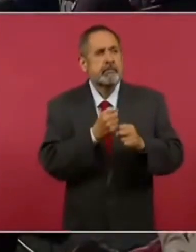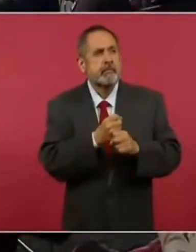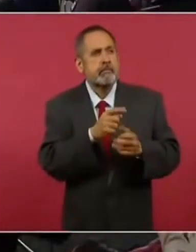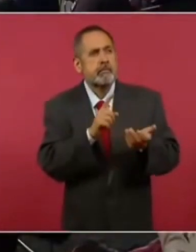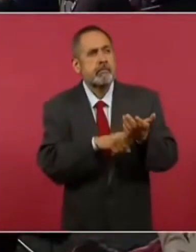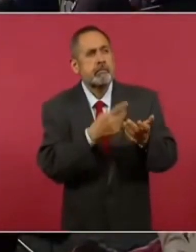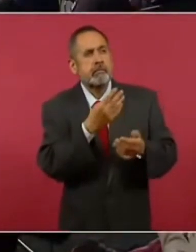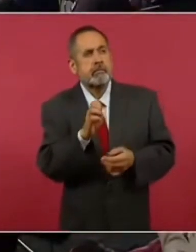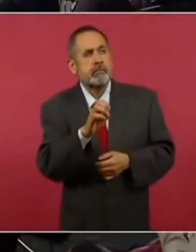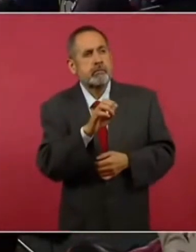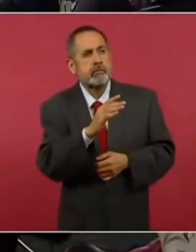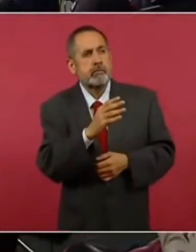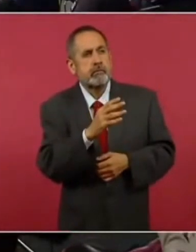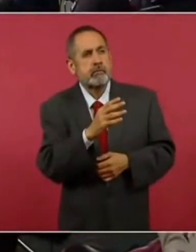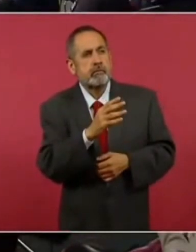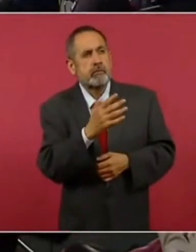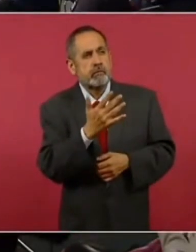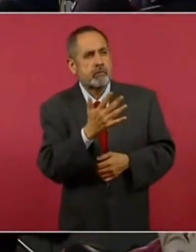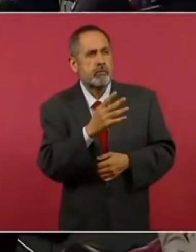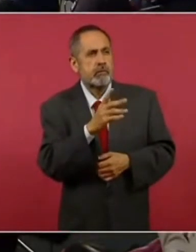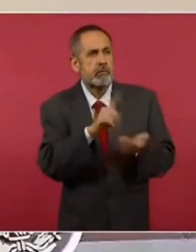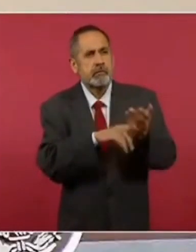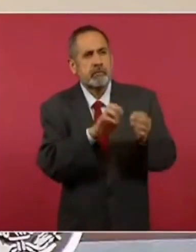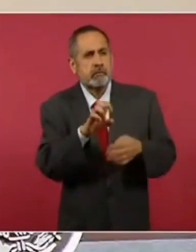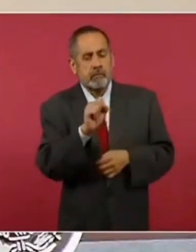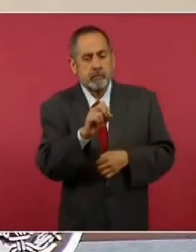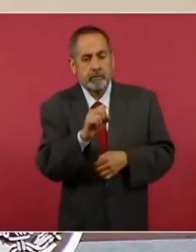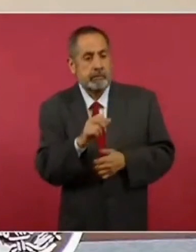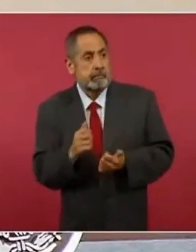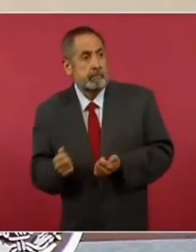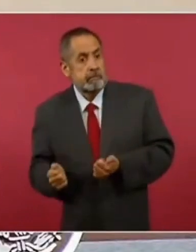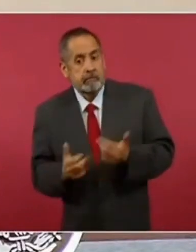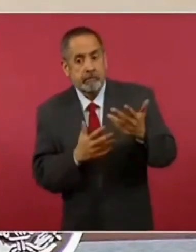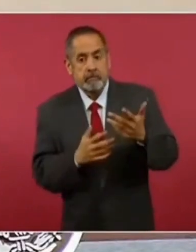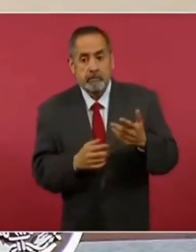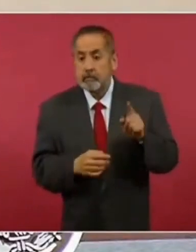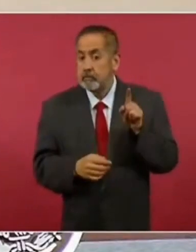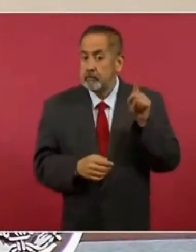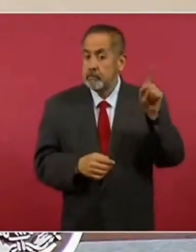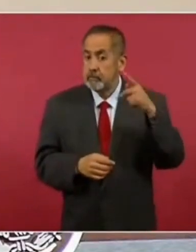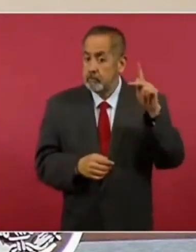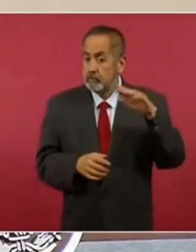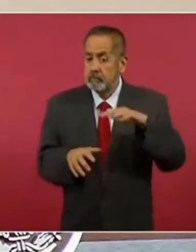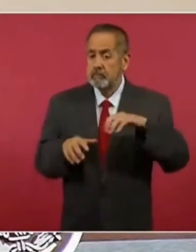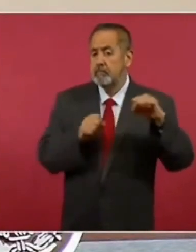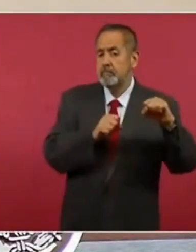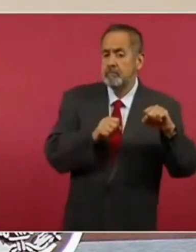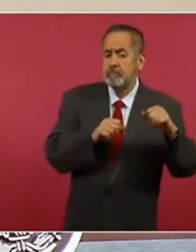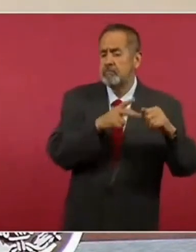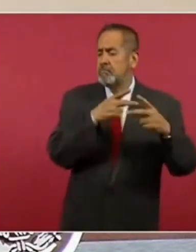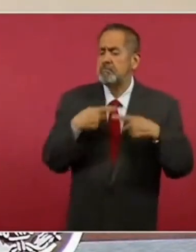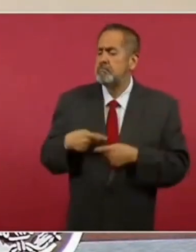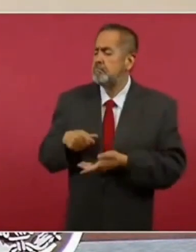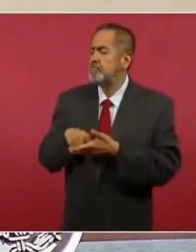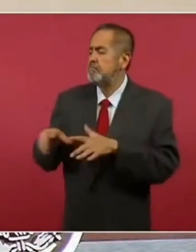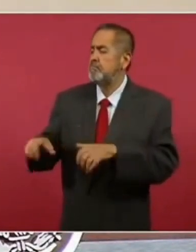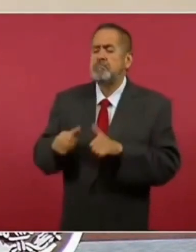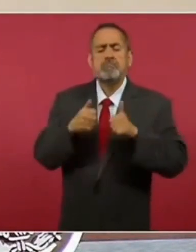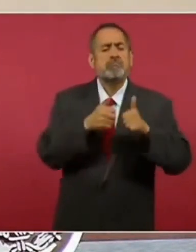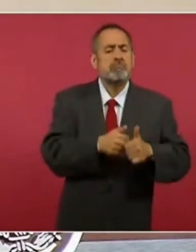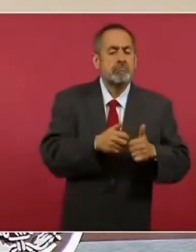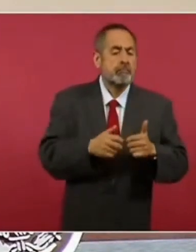y 60 del siglo pasado y que estaban en posesión de algún coleccionista que no pudo